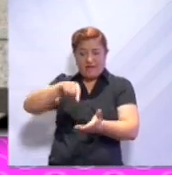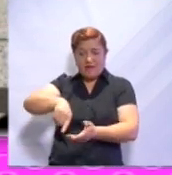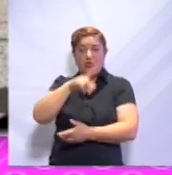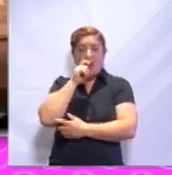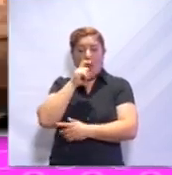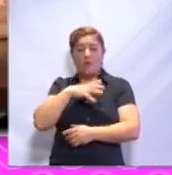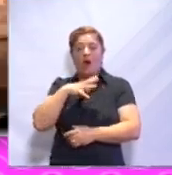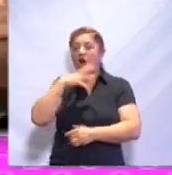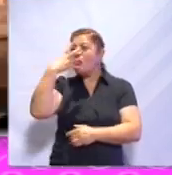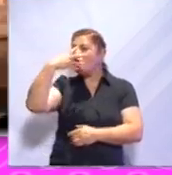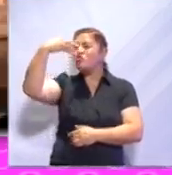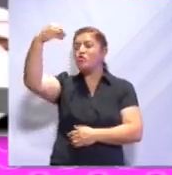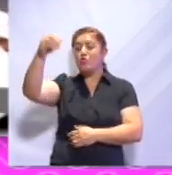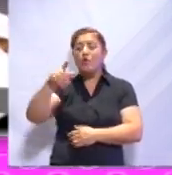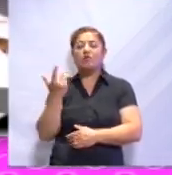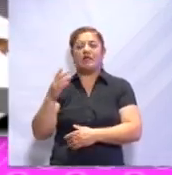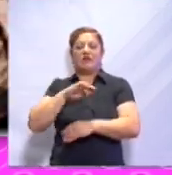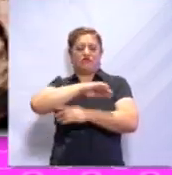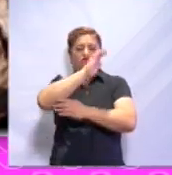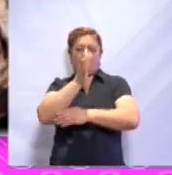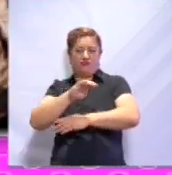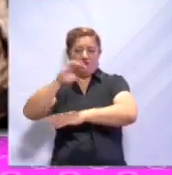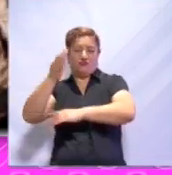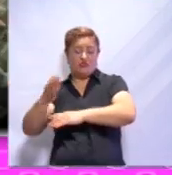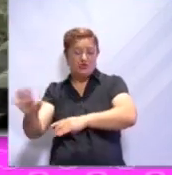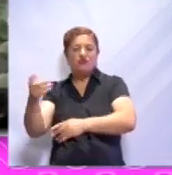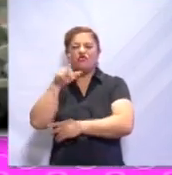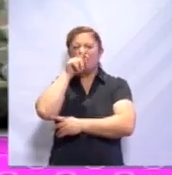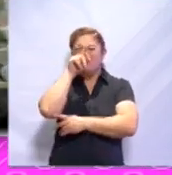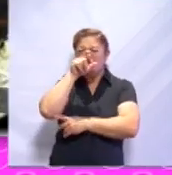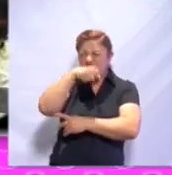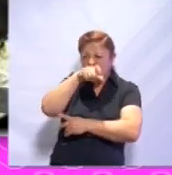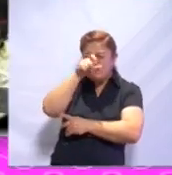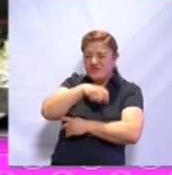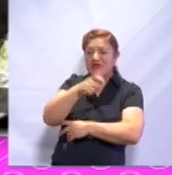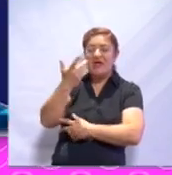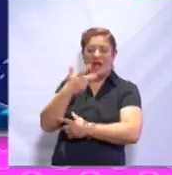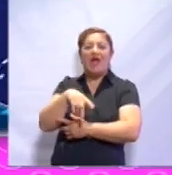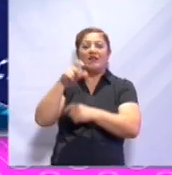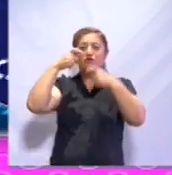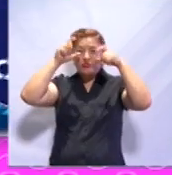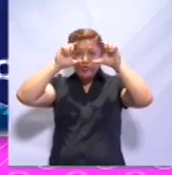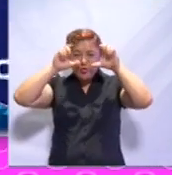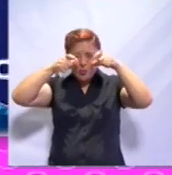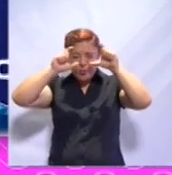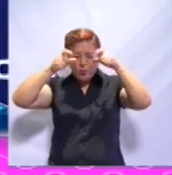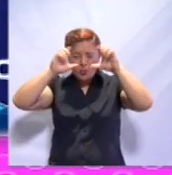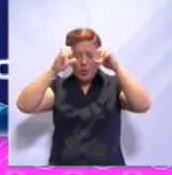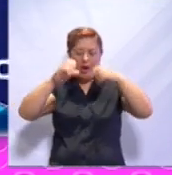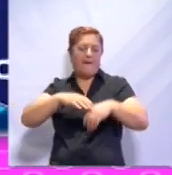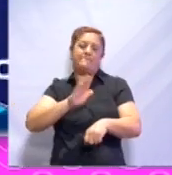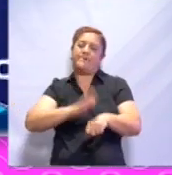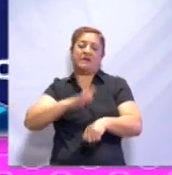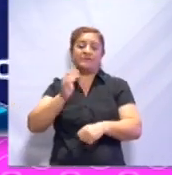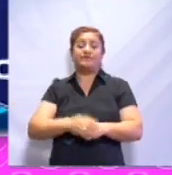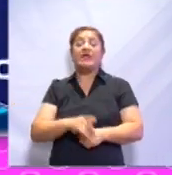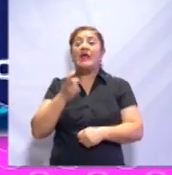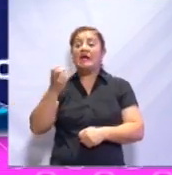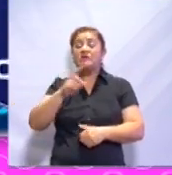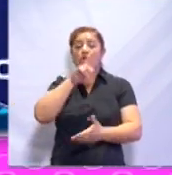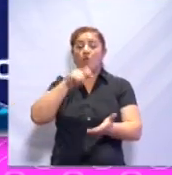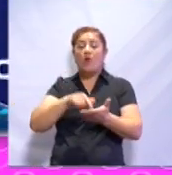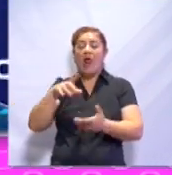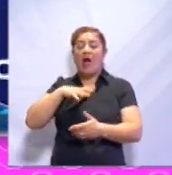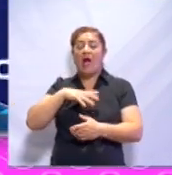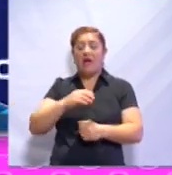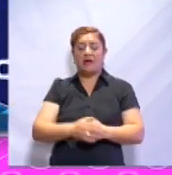Moran coyotes, dromedarios, zopilotes y lechuzas, entre otras especies. Estas regiones se ubican en el